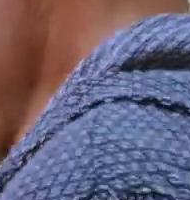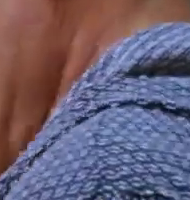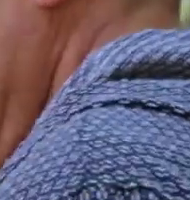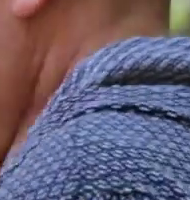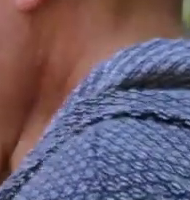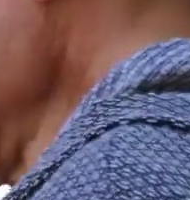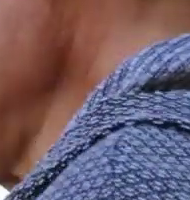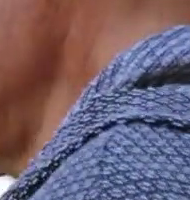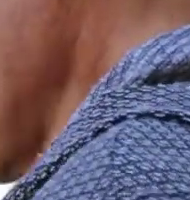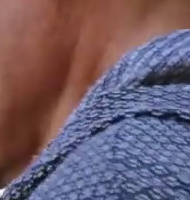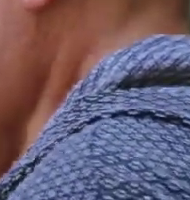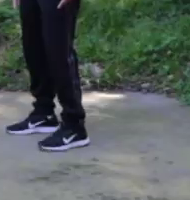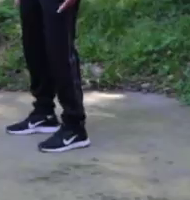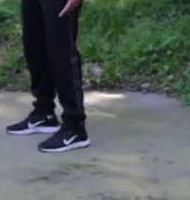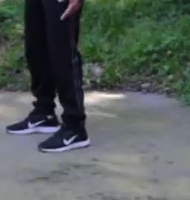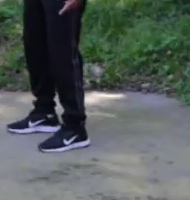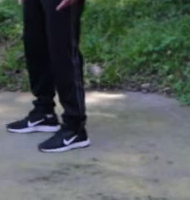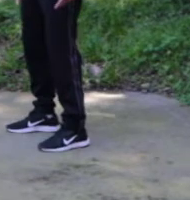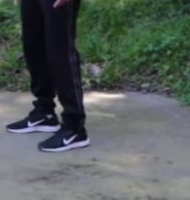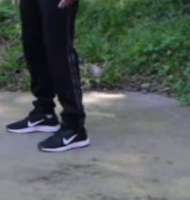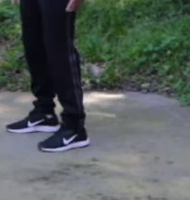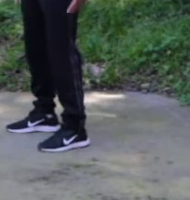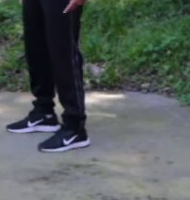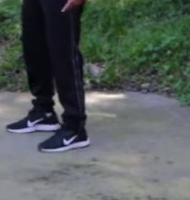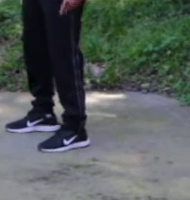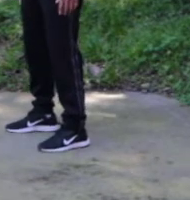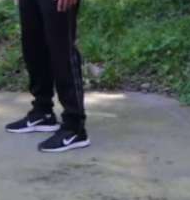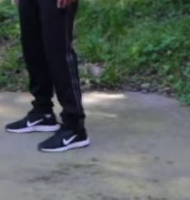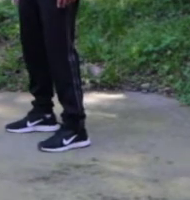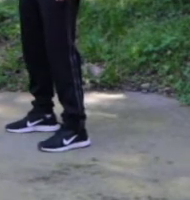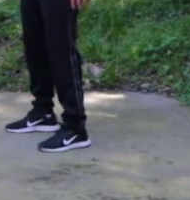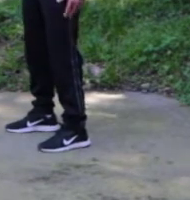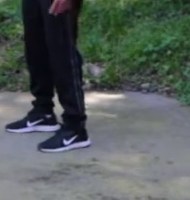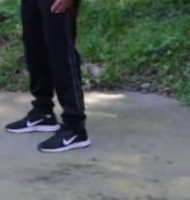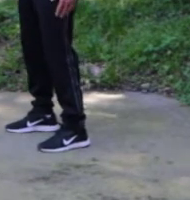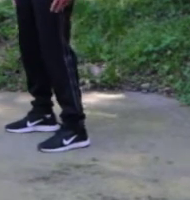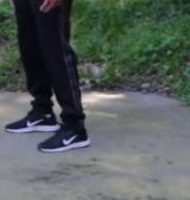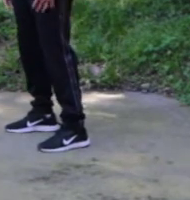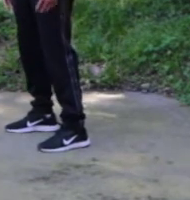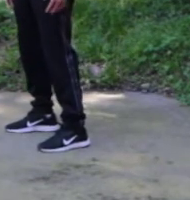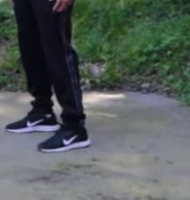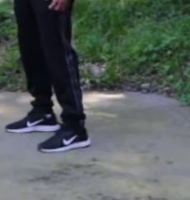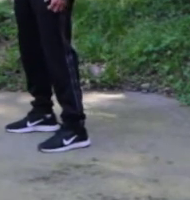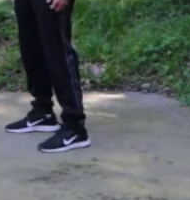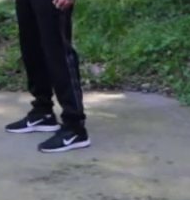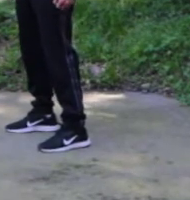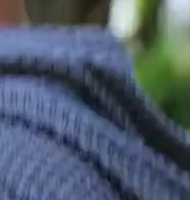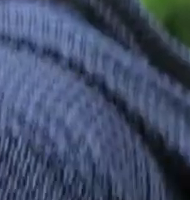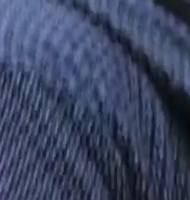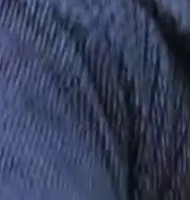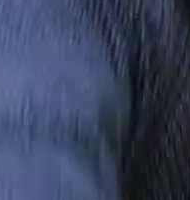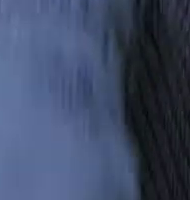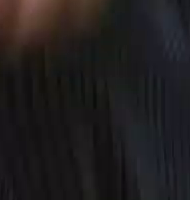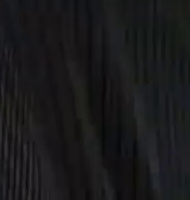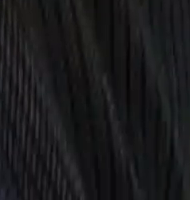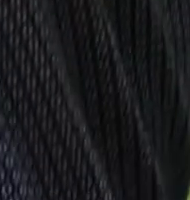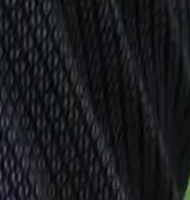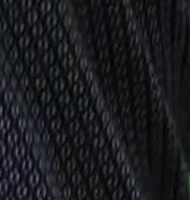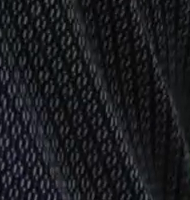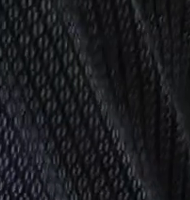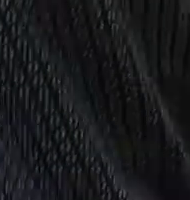nos vamos a parar, vamos a abrir el compás de una forma que nos sintamos relajados y vamos a elevar los